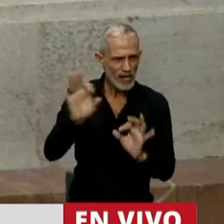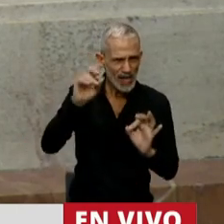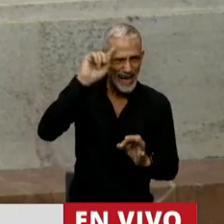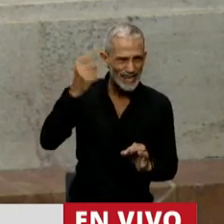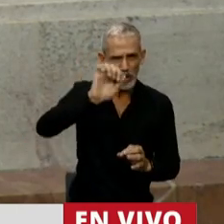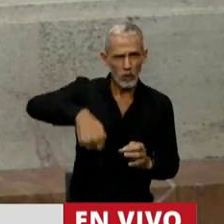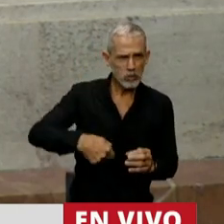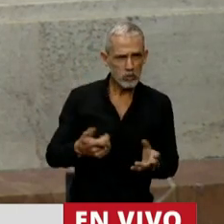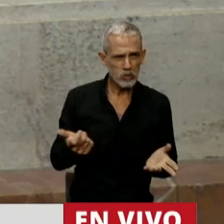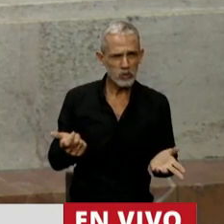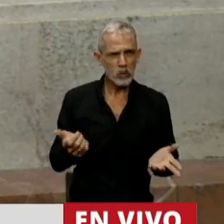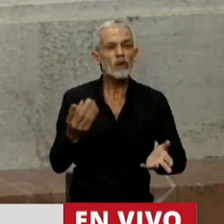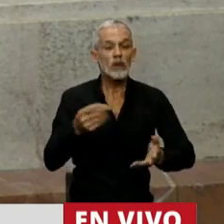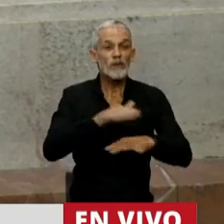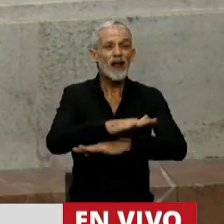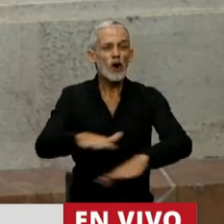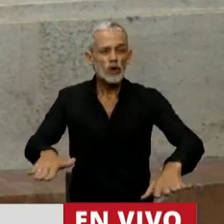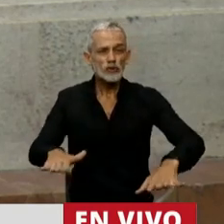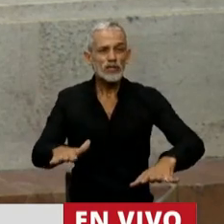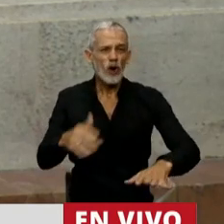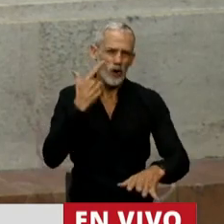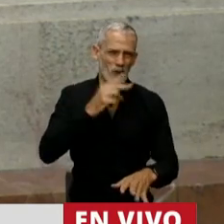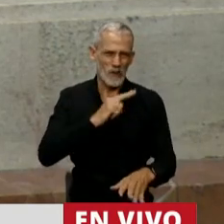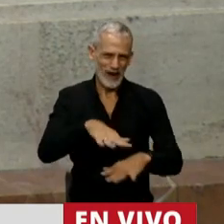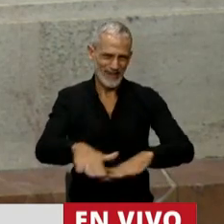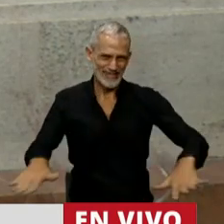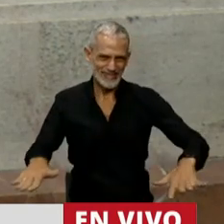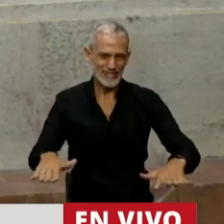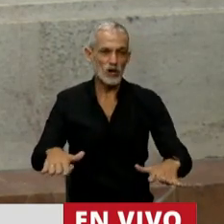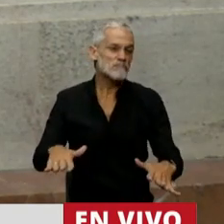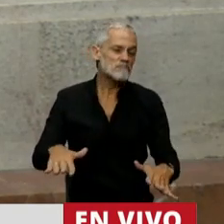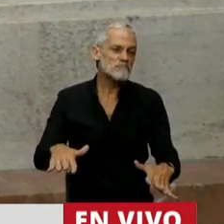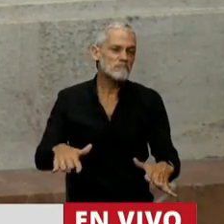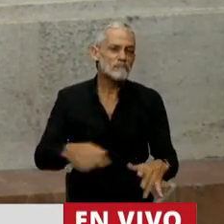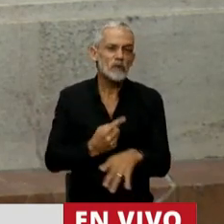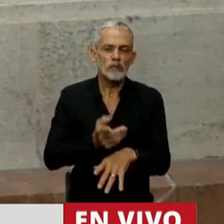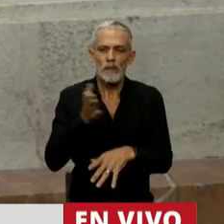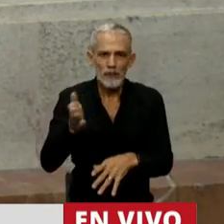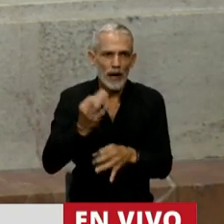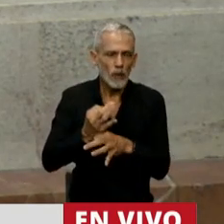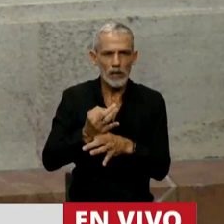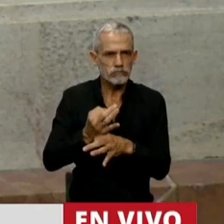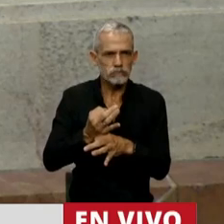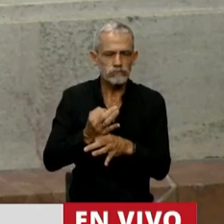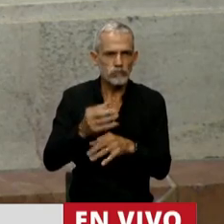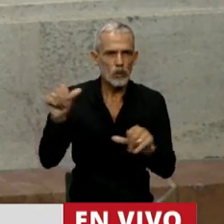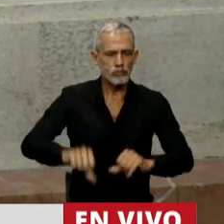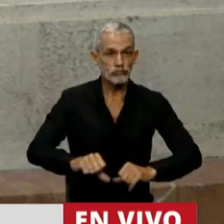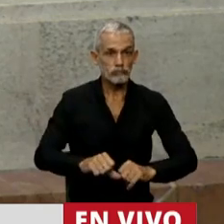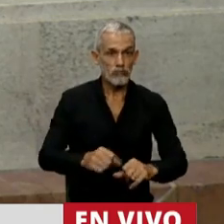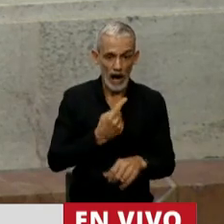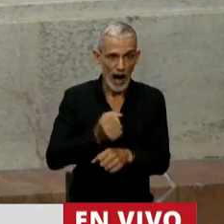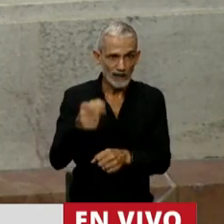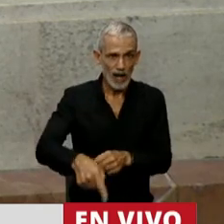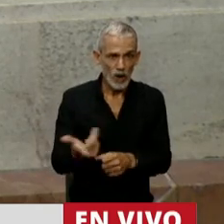cuando los chicos y las chicas no pudieron ir a la escuela, no pueden ir a la